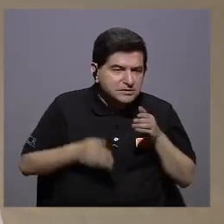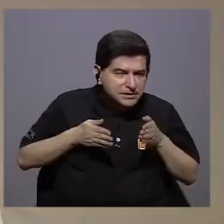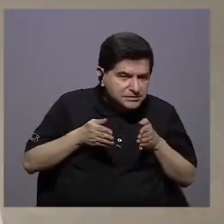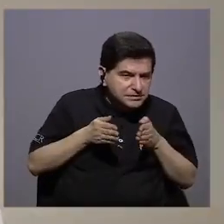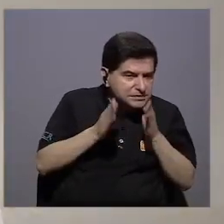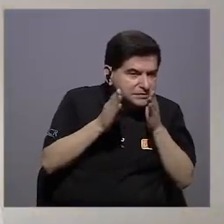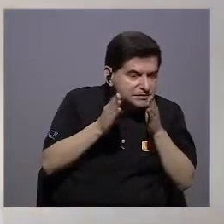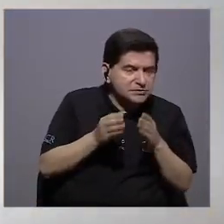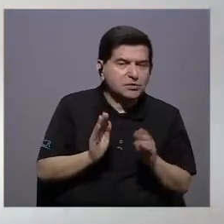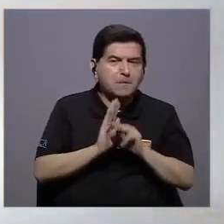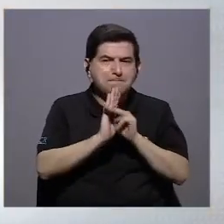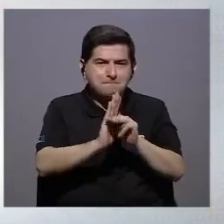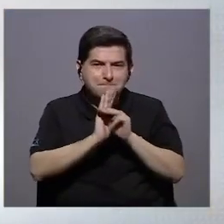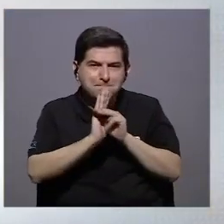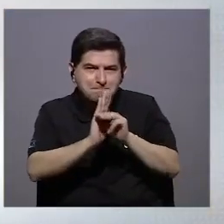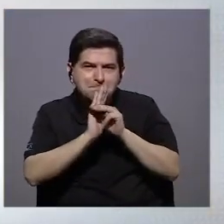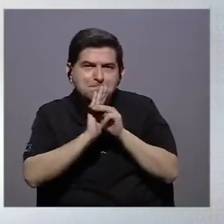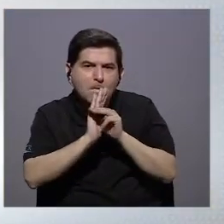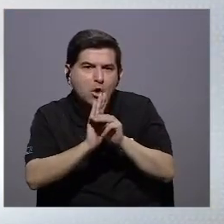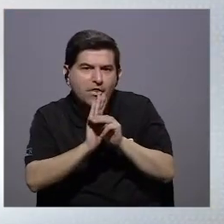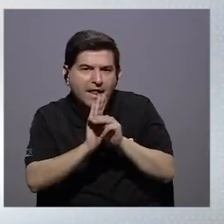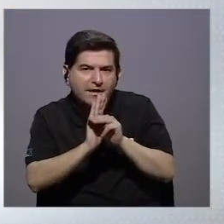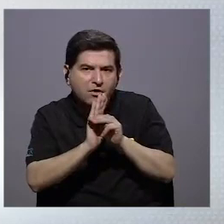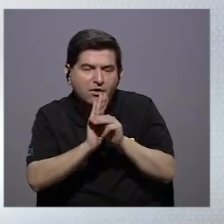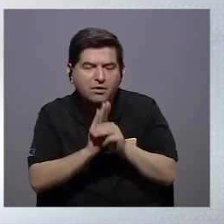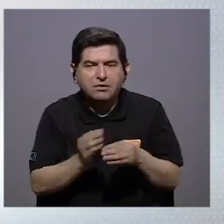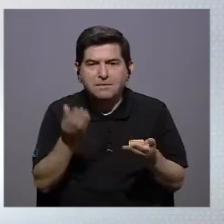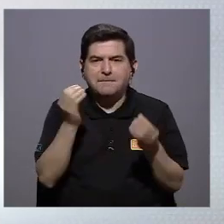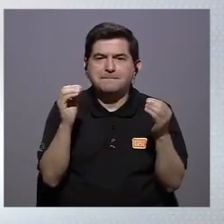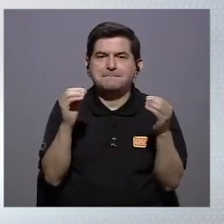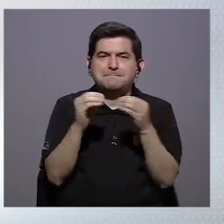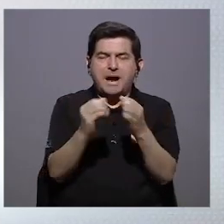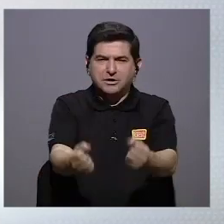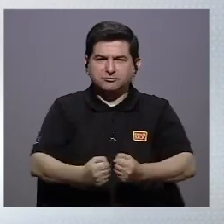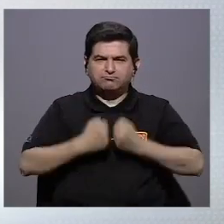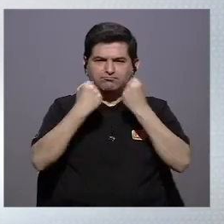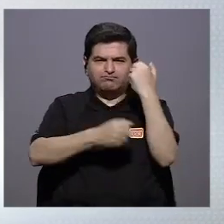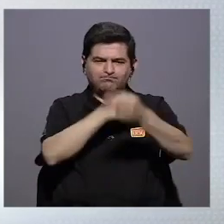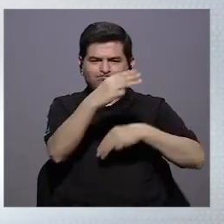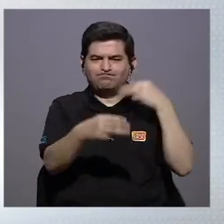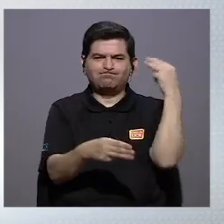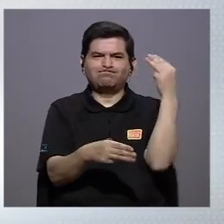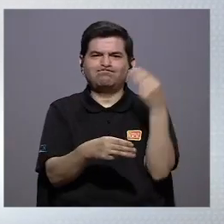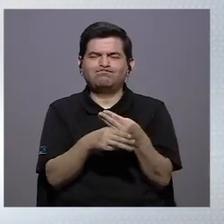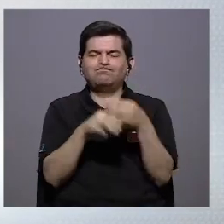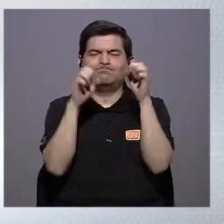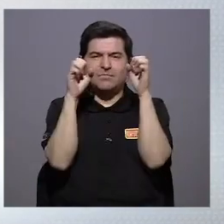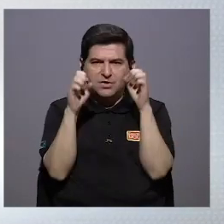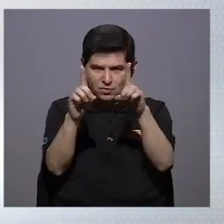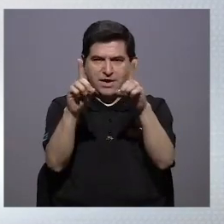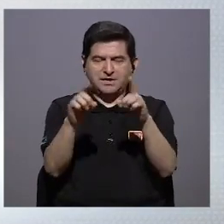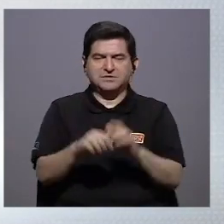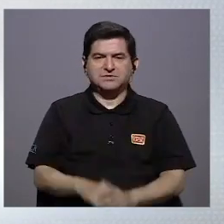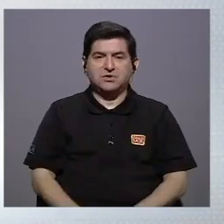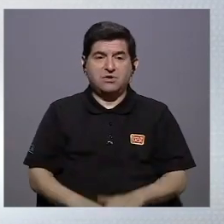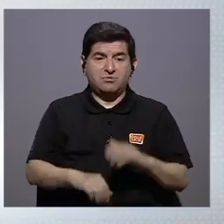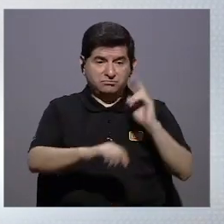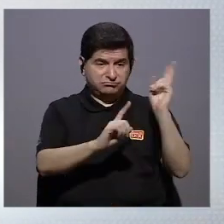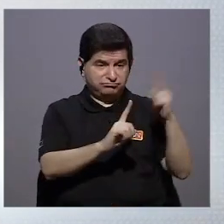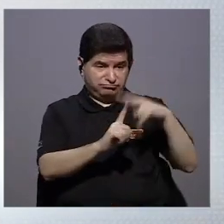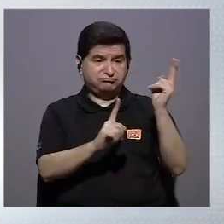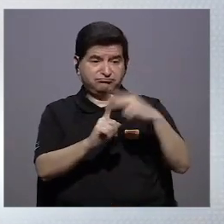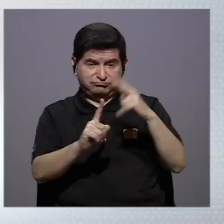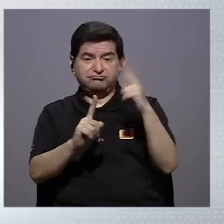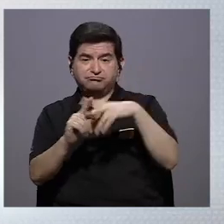muchos de los modelos más más potentes mundiales de educación los están